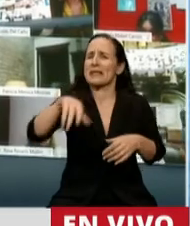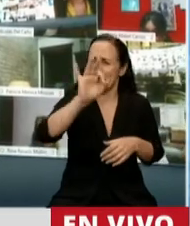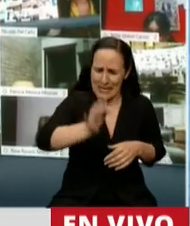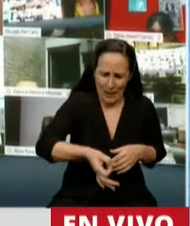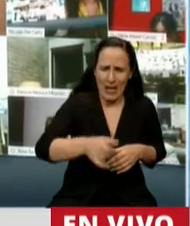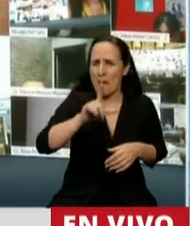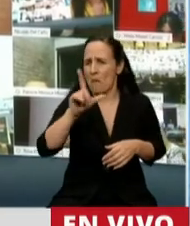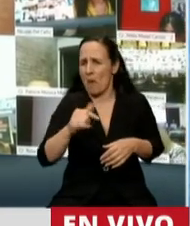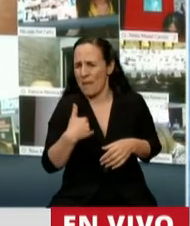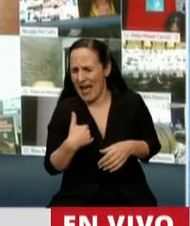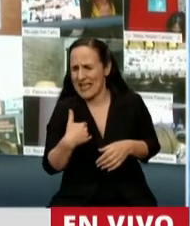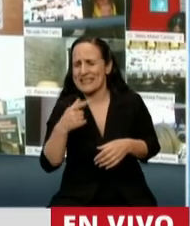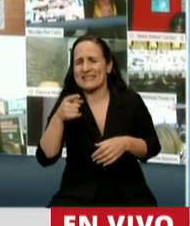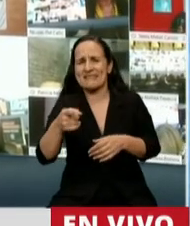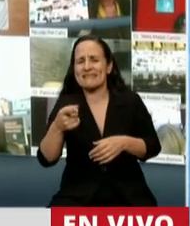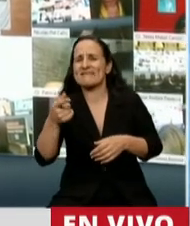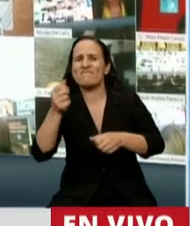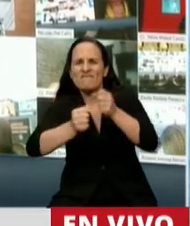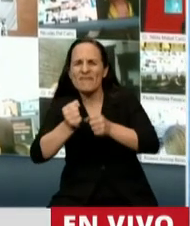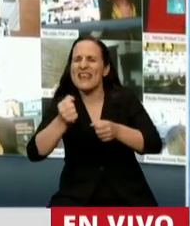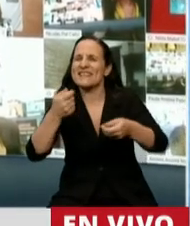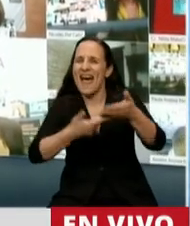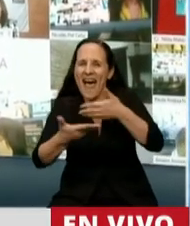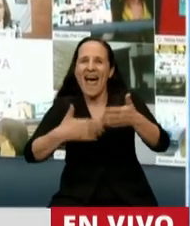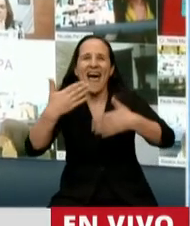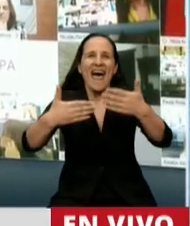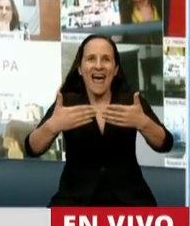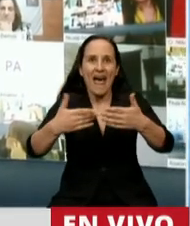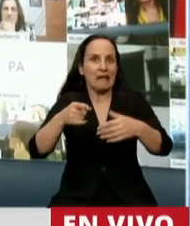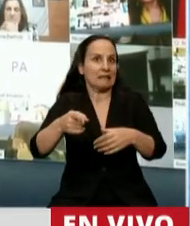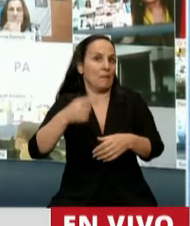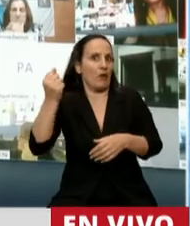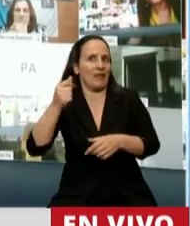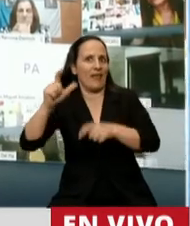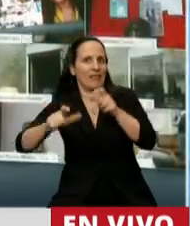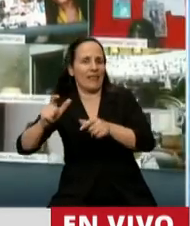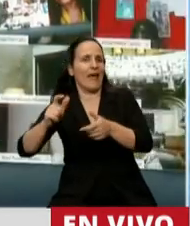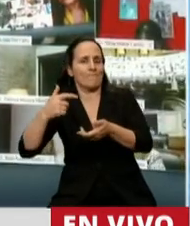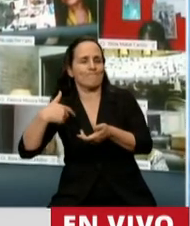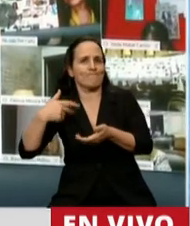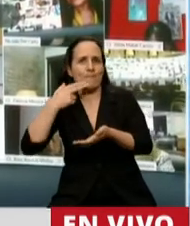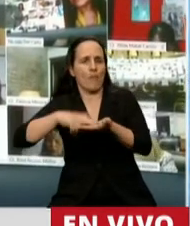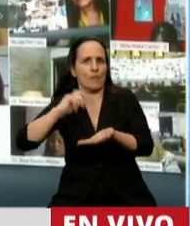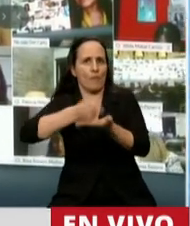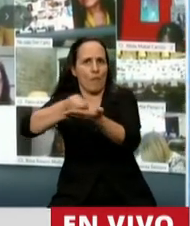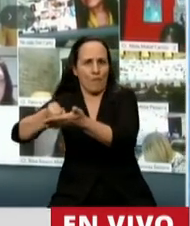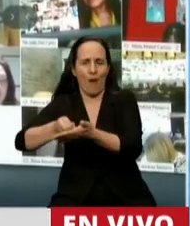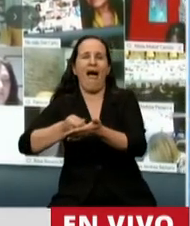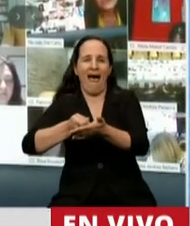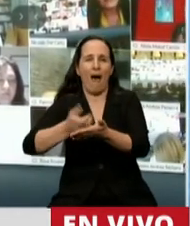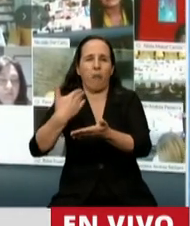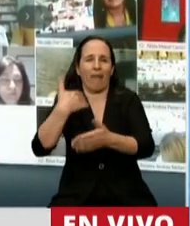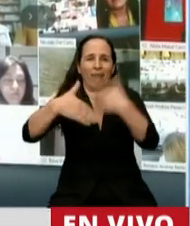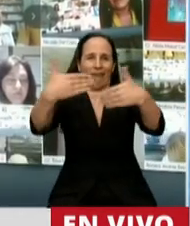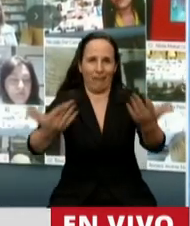que puedan funcionar si los contribuyentes no pueden honrar sus deudas. Por eso, hoy, más temprano